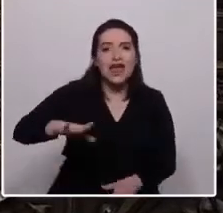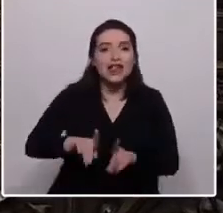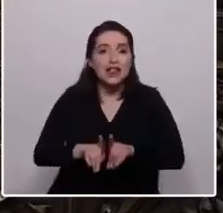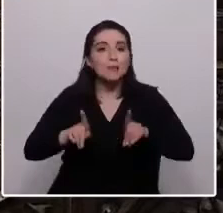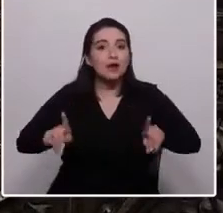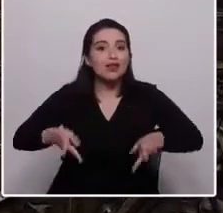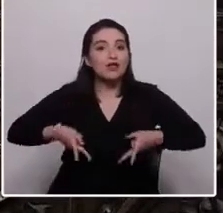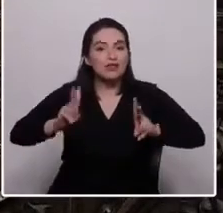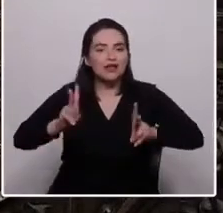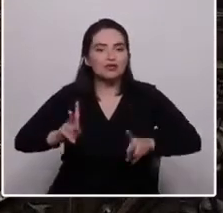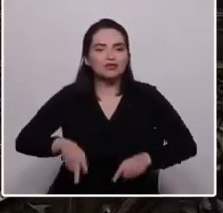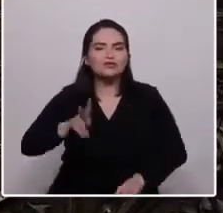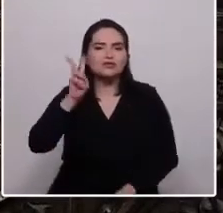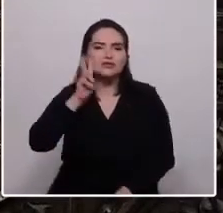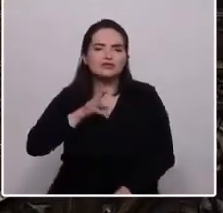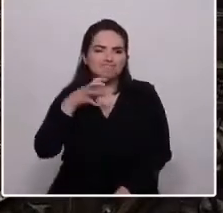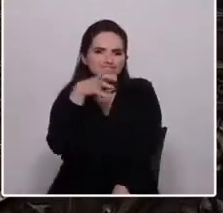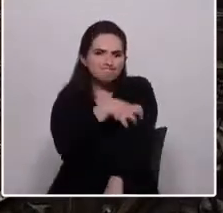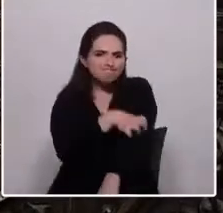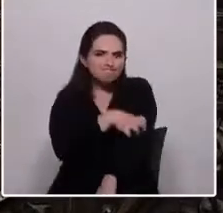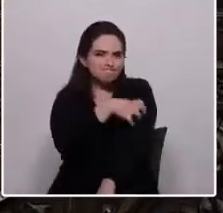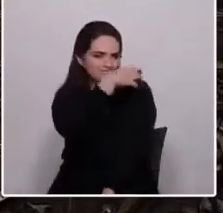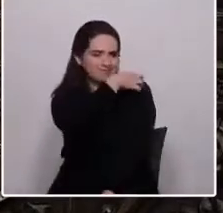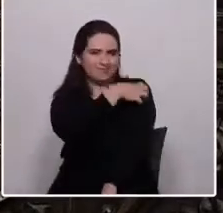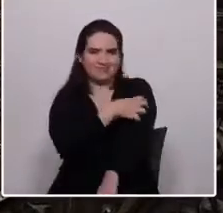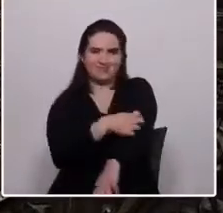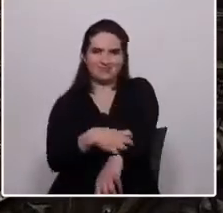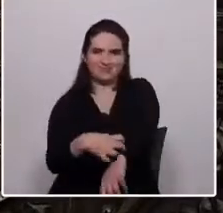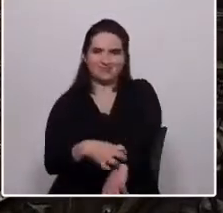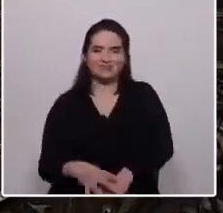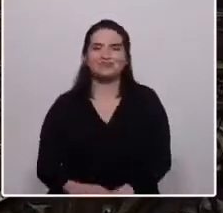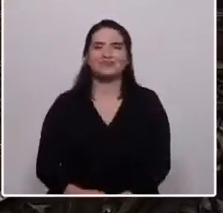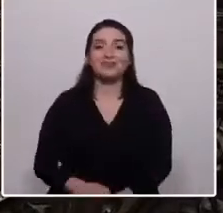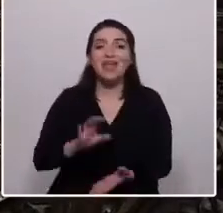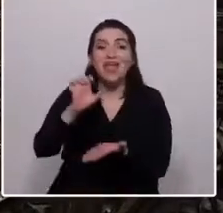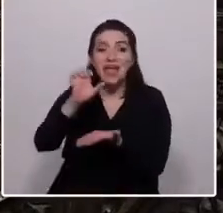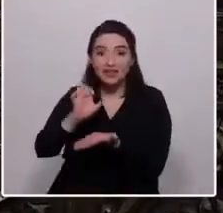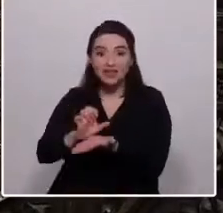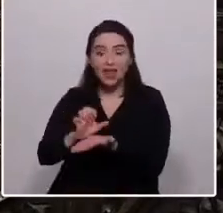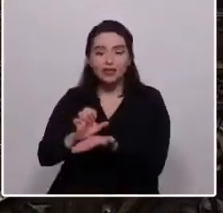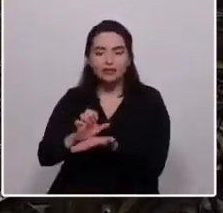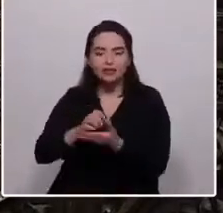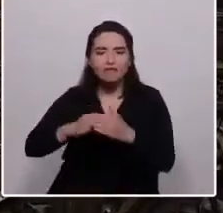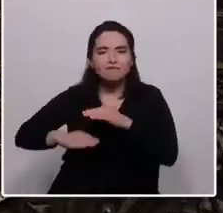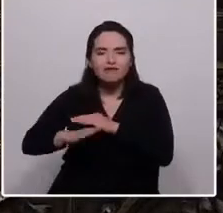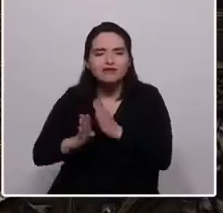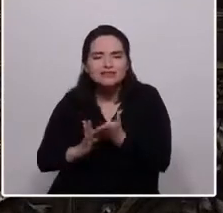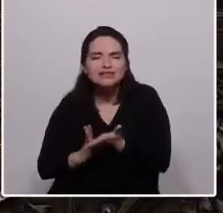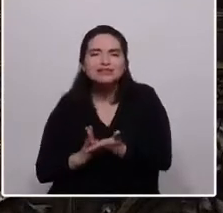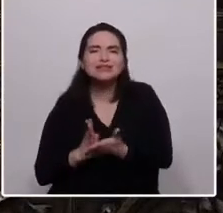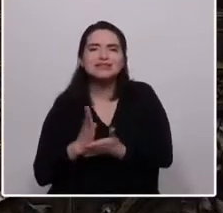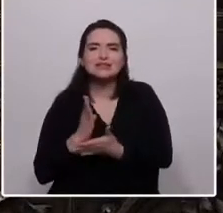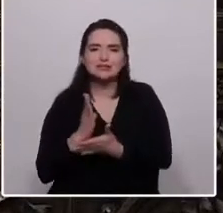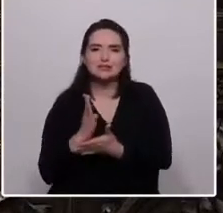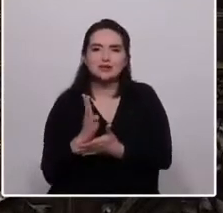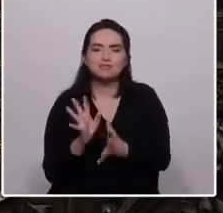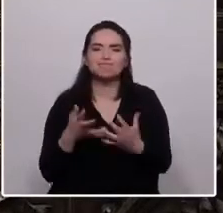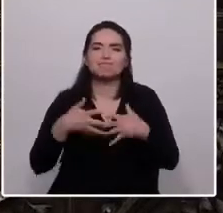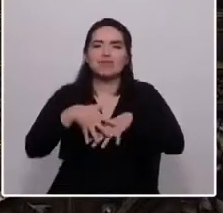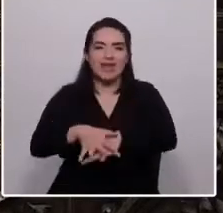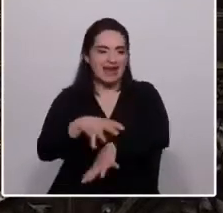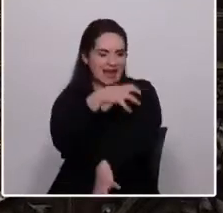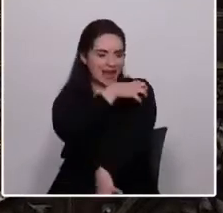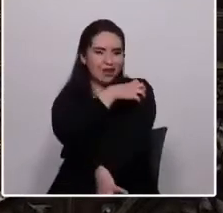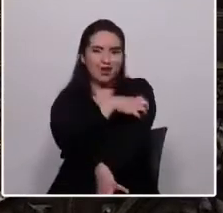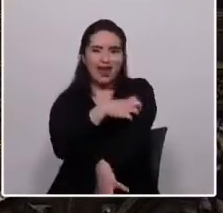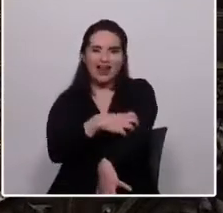descentralización efectiva. Creo tanto en un Estado construido desde abajo como en un Estado integrado regionalmente en